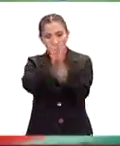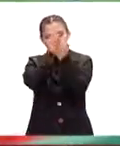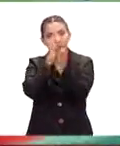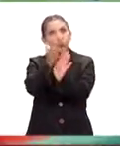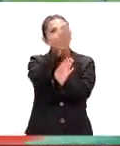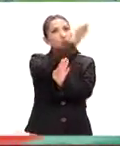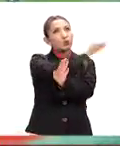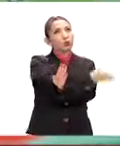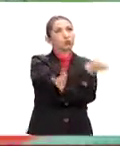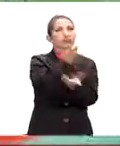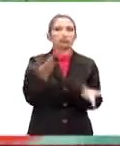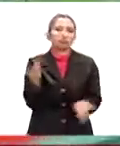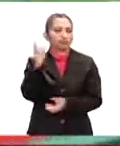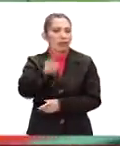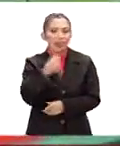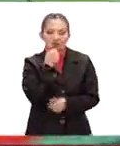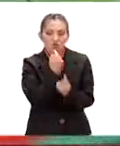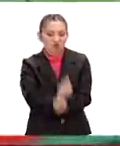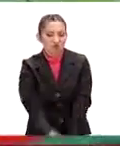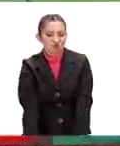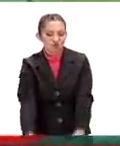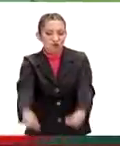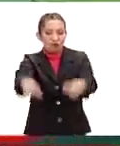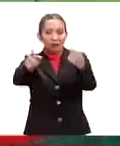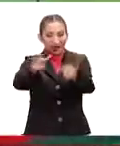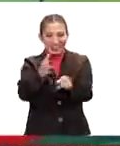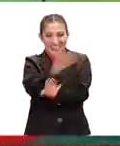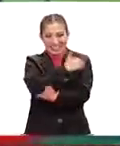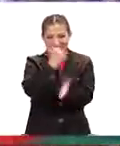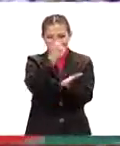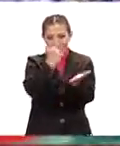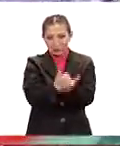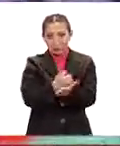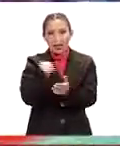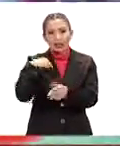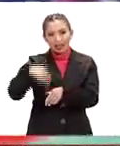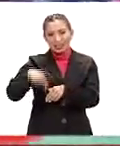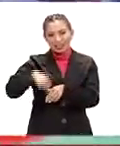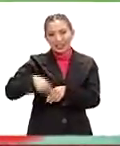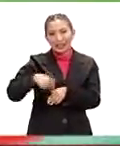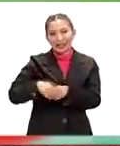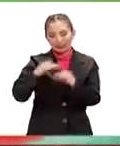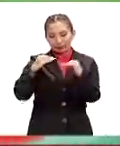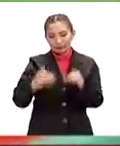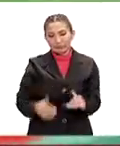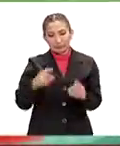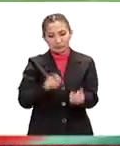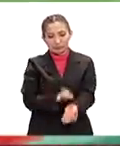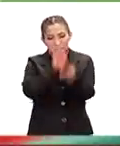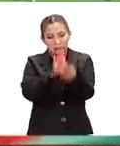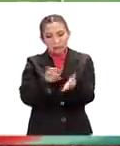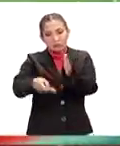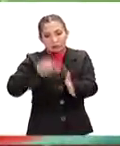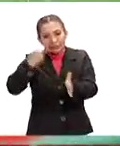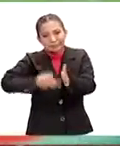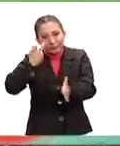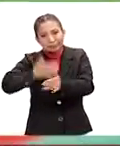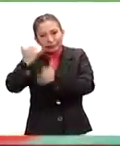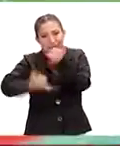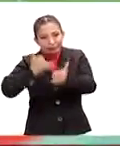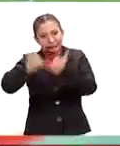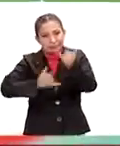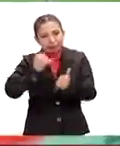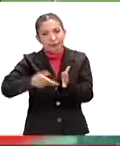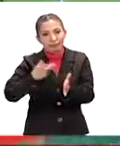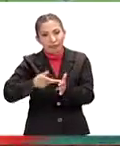desde que son, pues la verdad, unos niños, porque estando en la capital, bueno, desde que están en las inferiores, se enfrentan muchísimas veces. Una